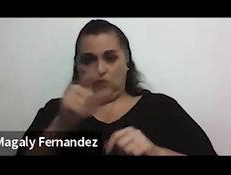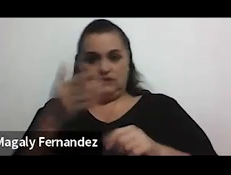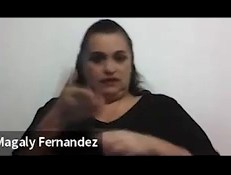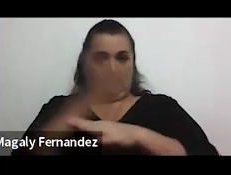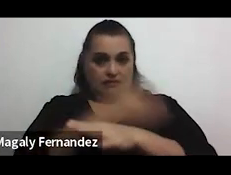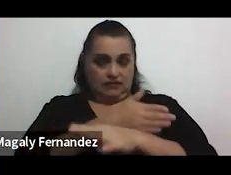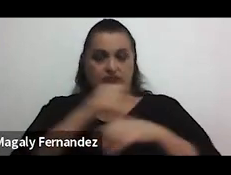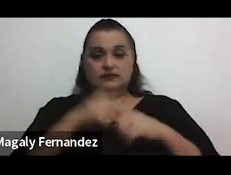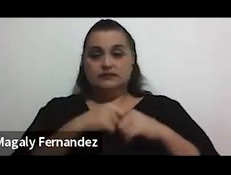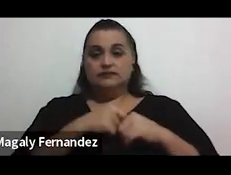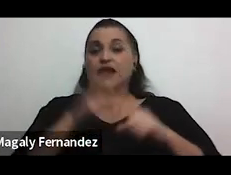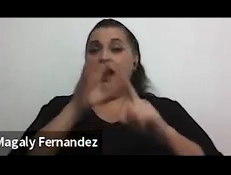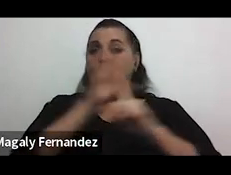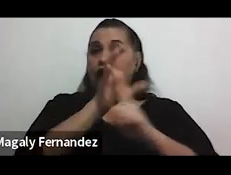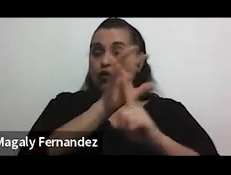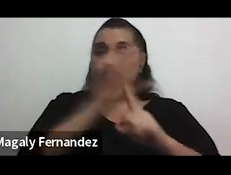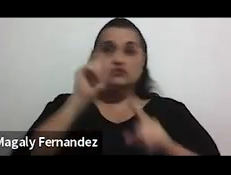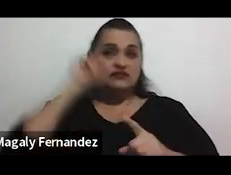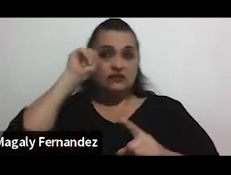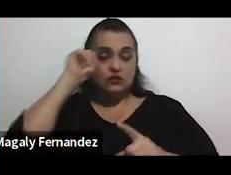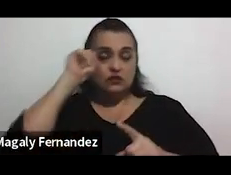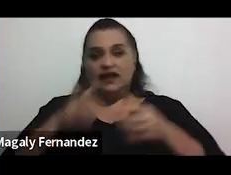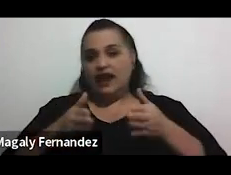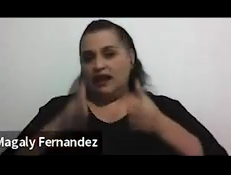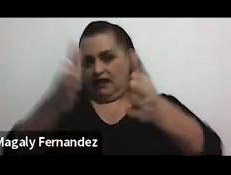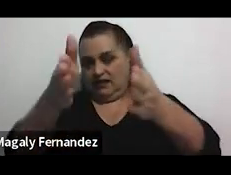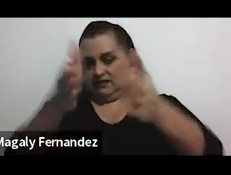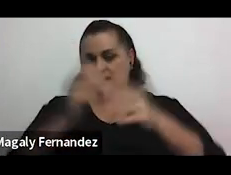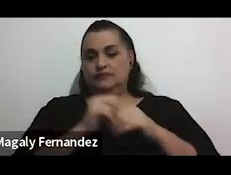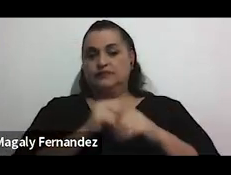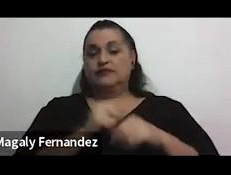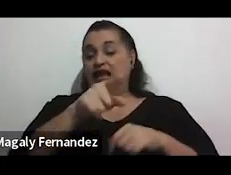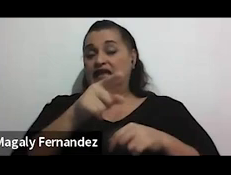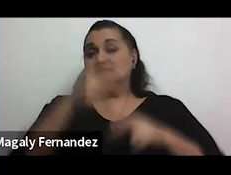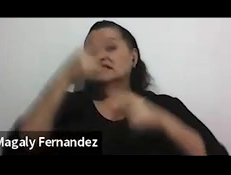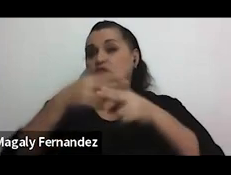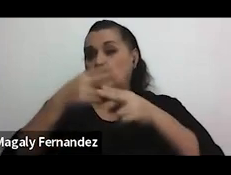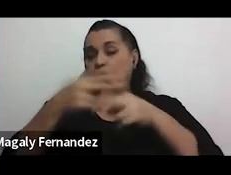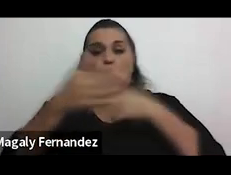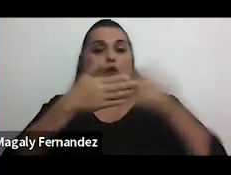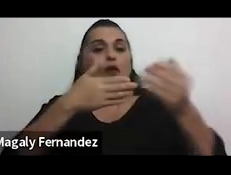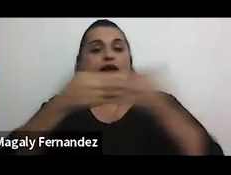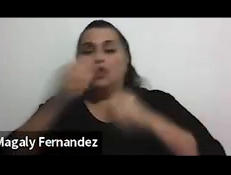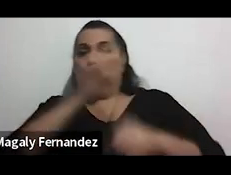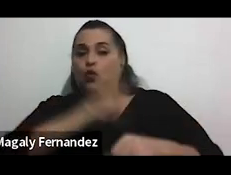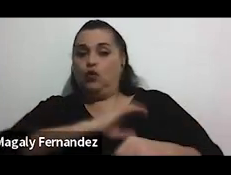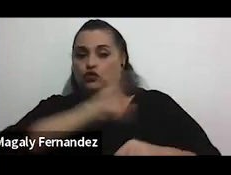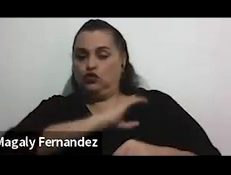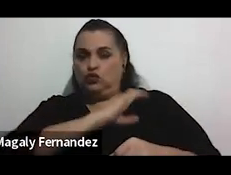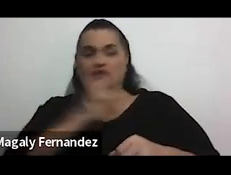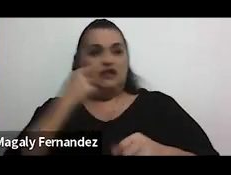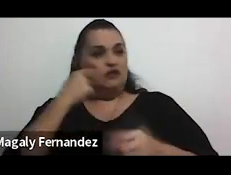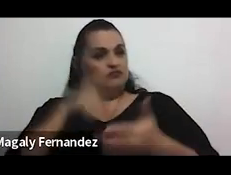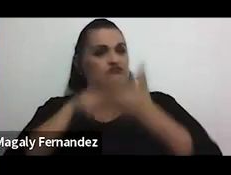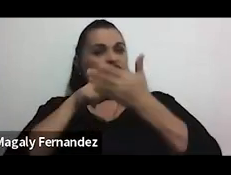y es el acoso sexual callejero. Este se denomina como cualquier conducta que tiene una connotación